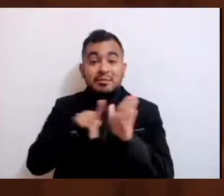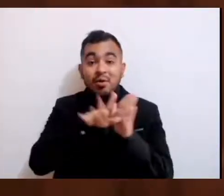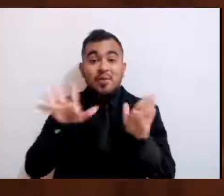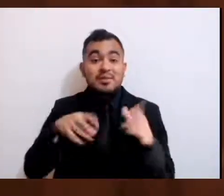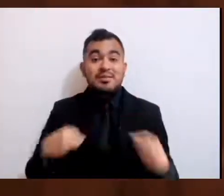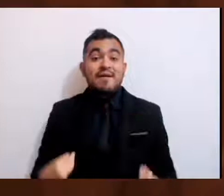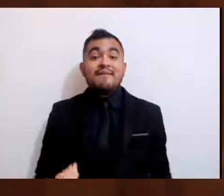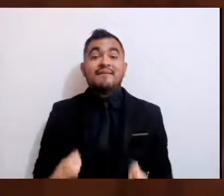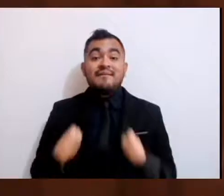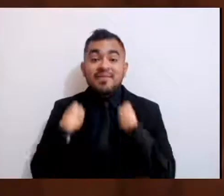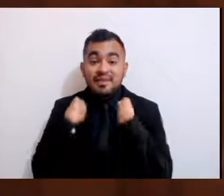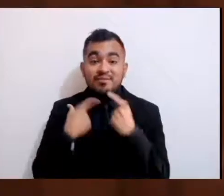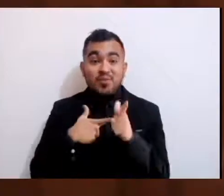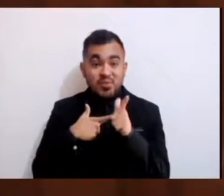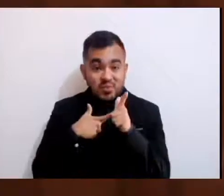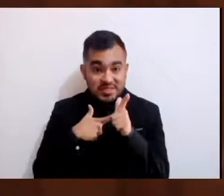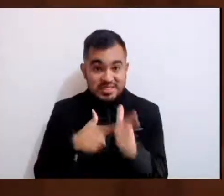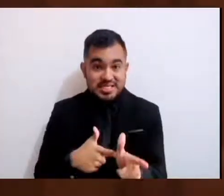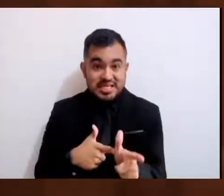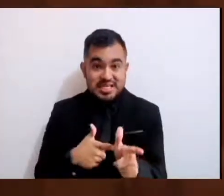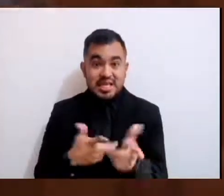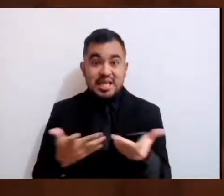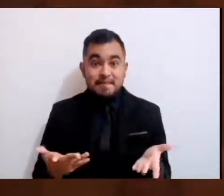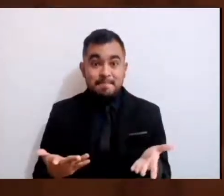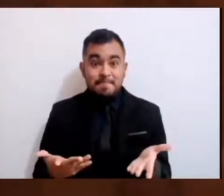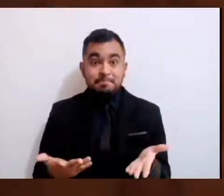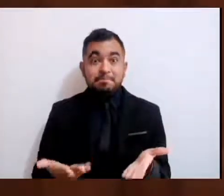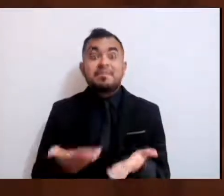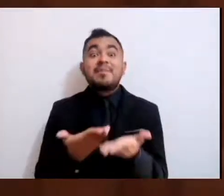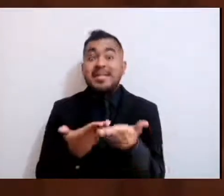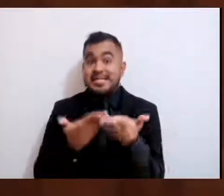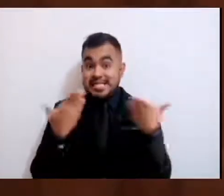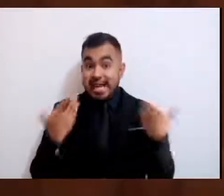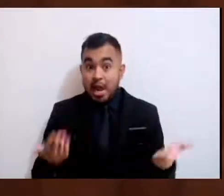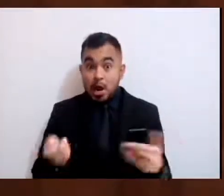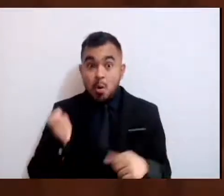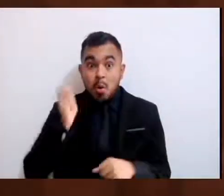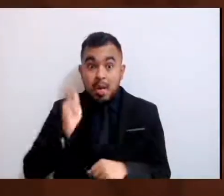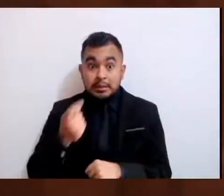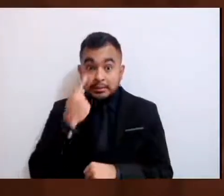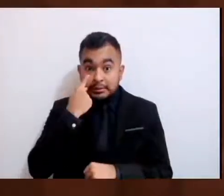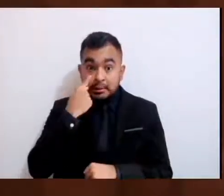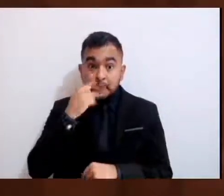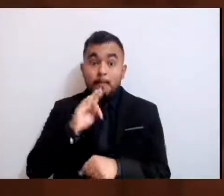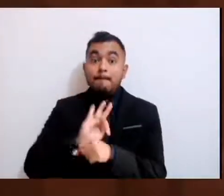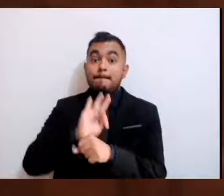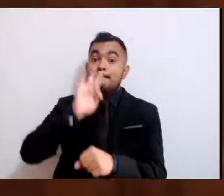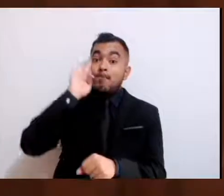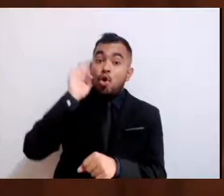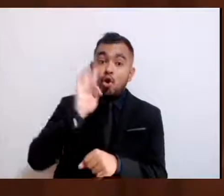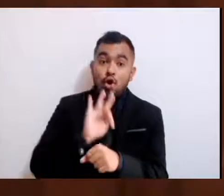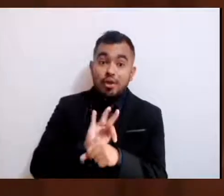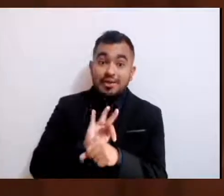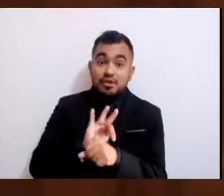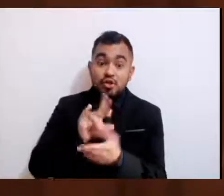Y hoy por hoy la protección a los derechos humanos